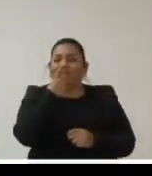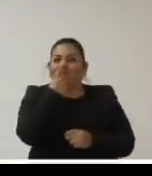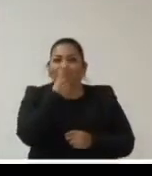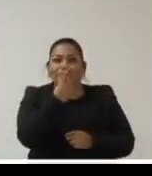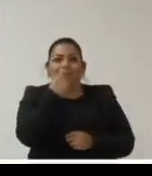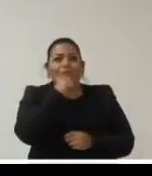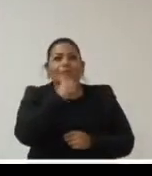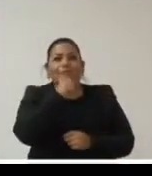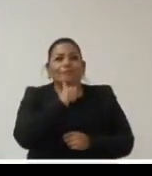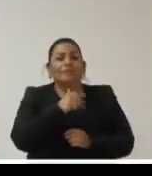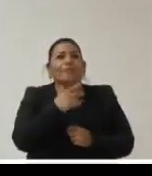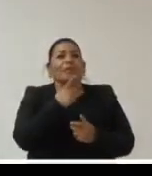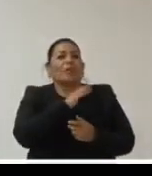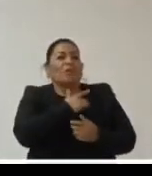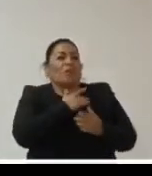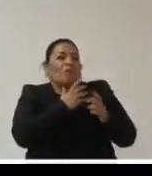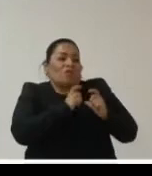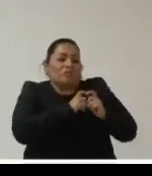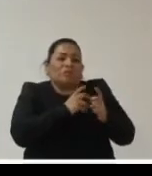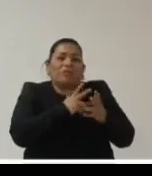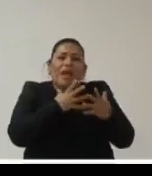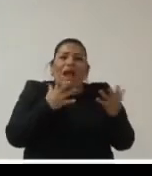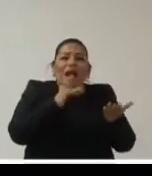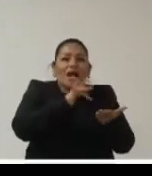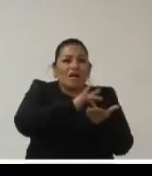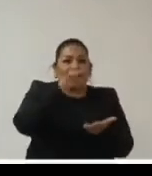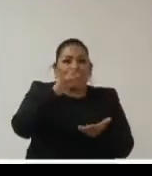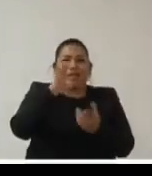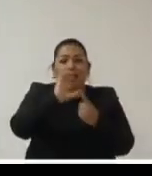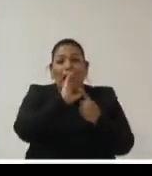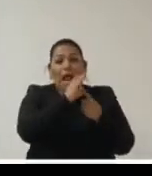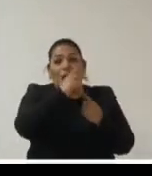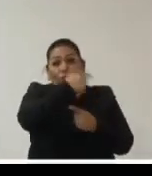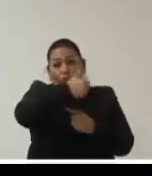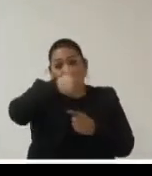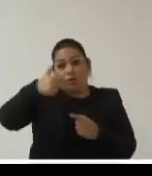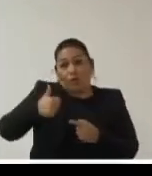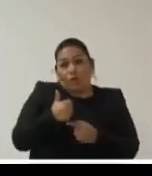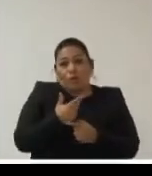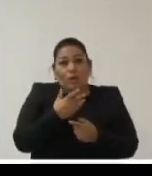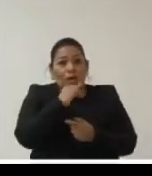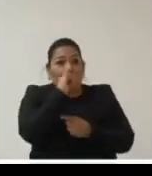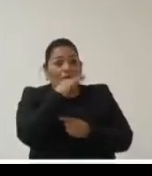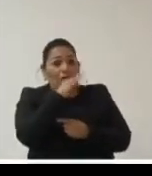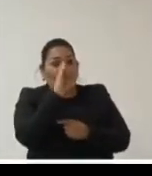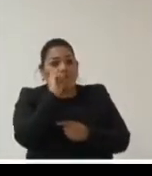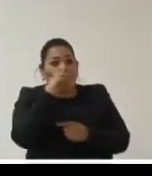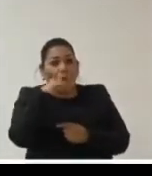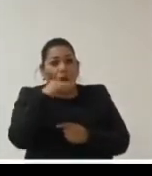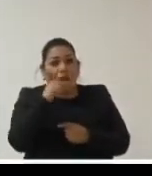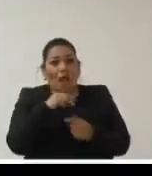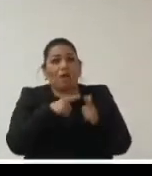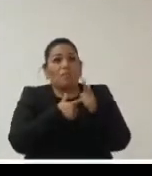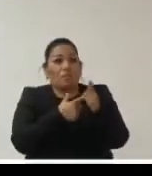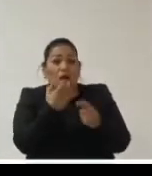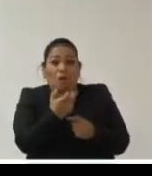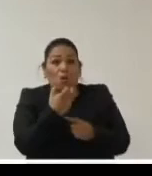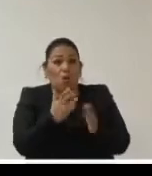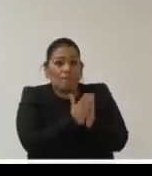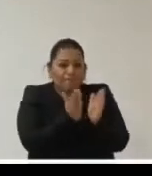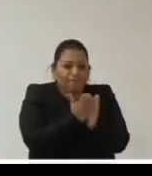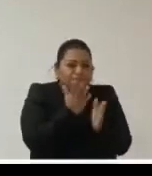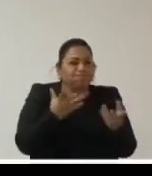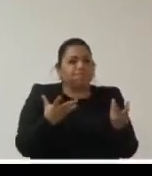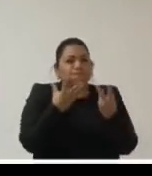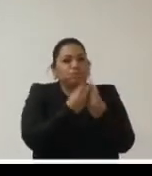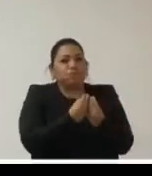digo de verdad con todo mi corazón gracias a todos los comisionados del INFOEM que hacen posible esto porque esto se construye juntos